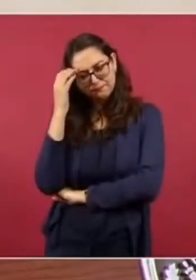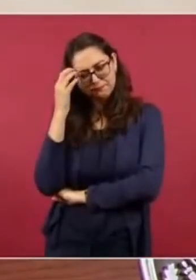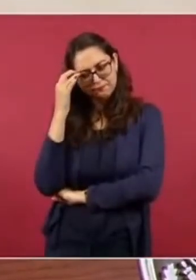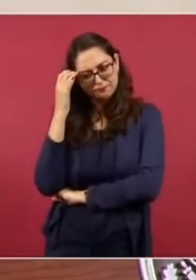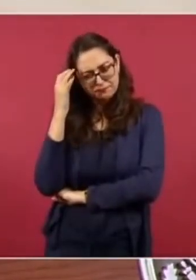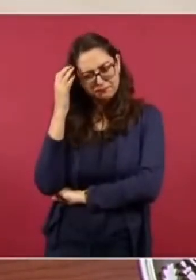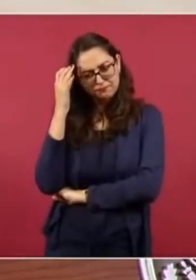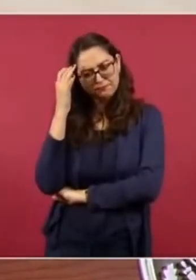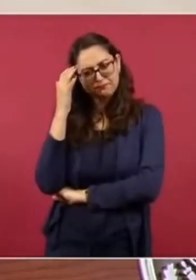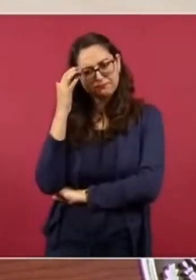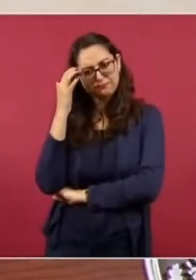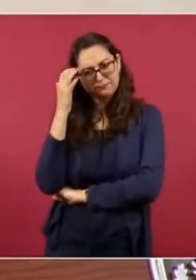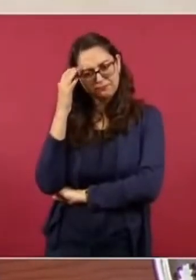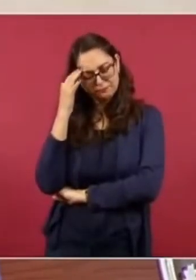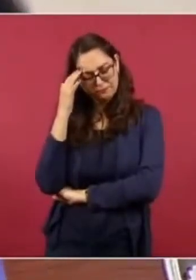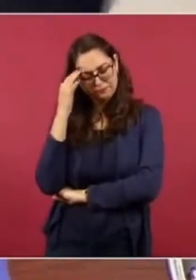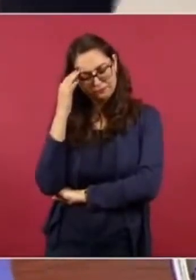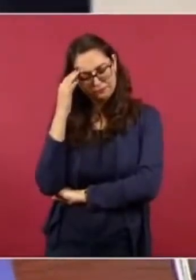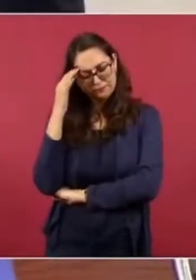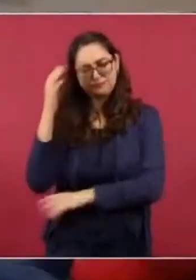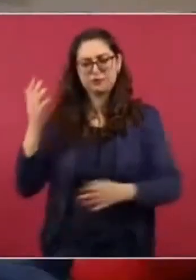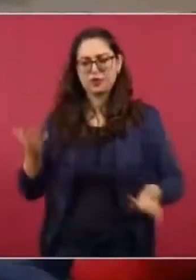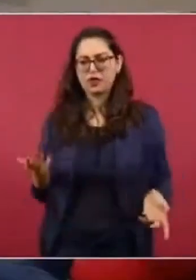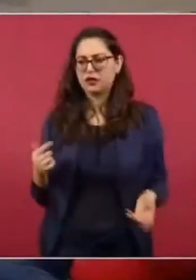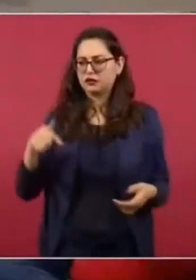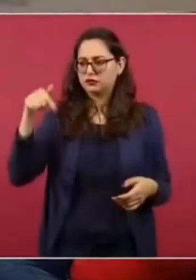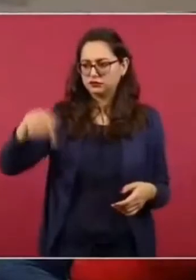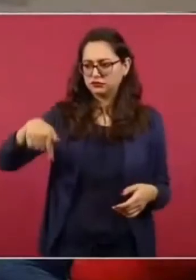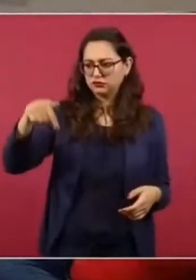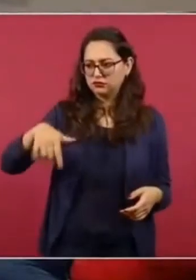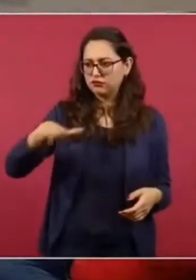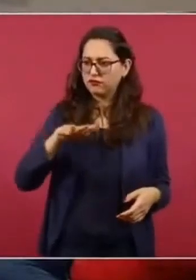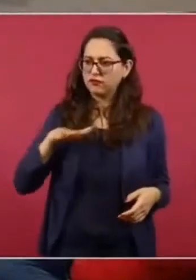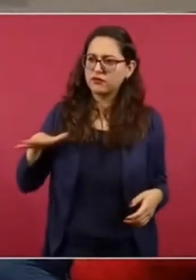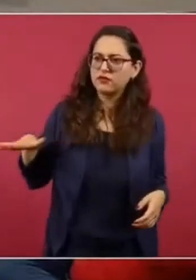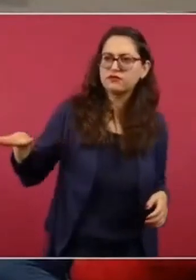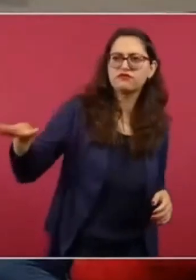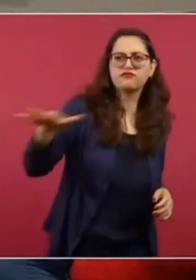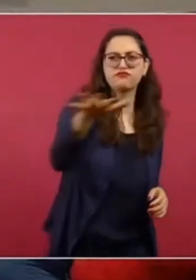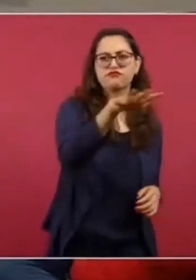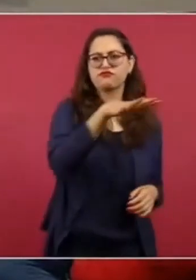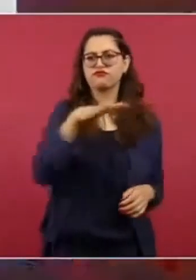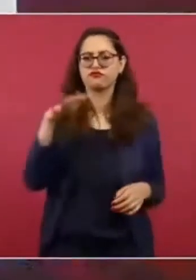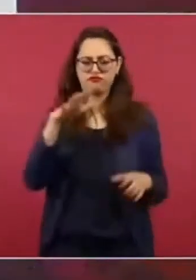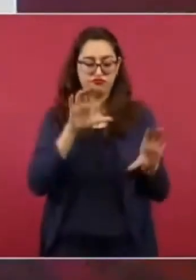como pensamiento dominante.